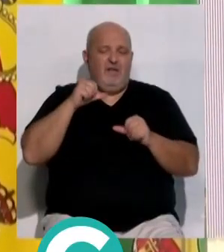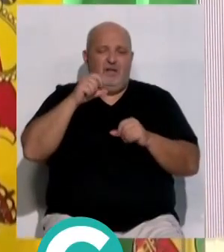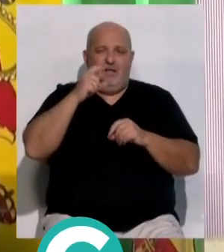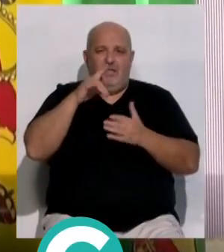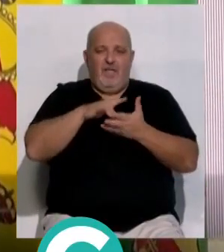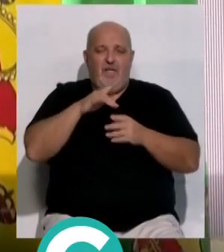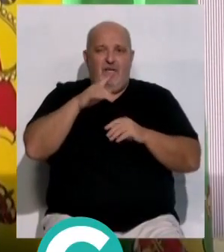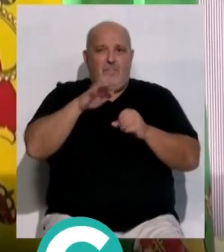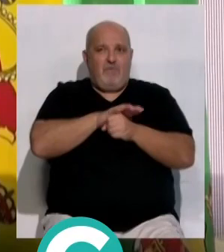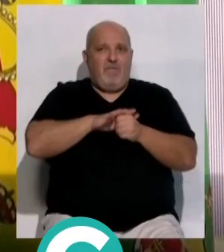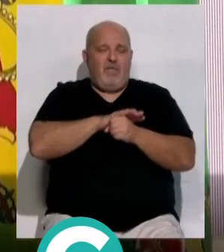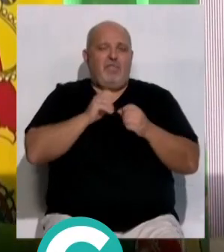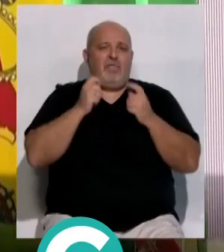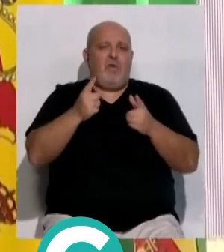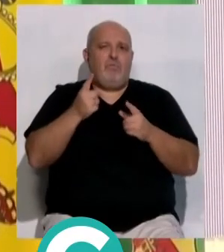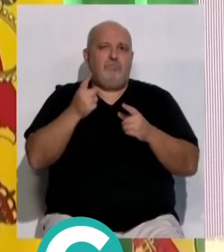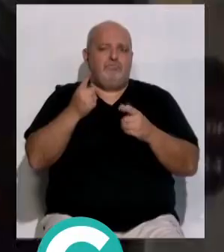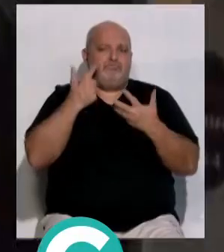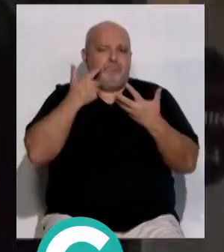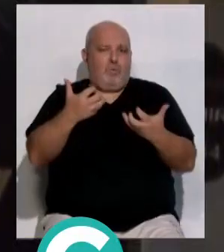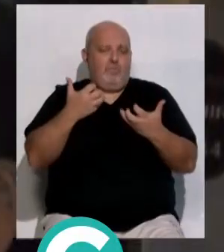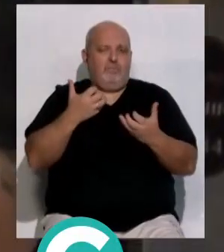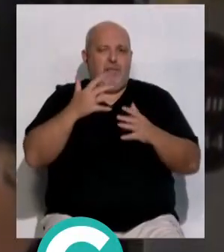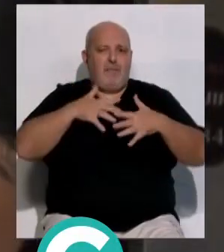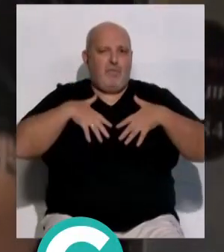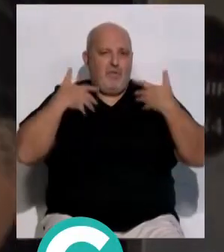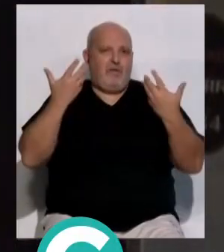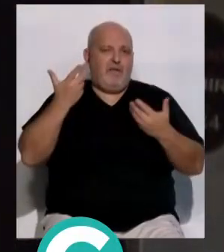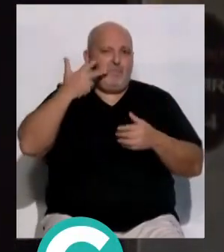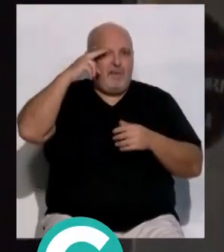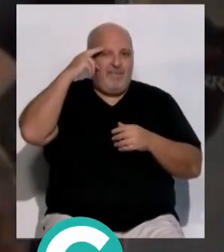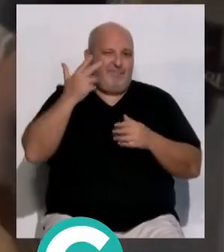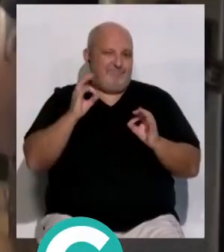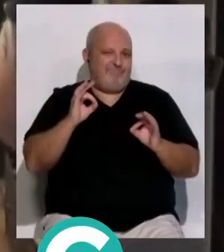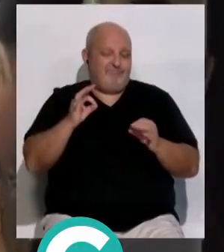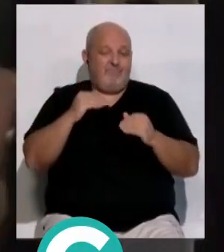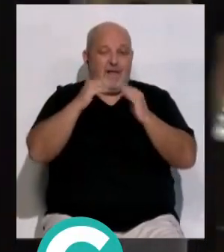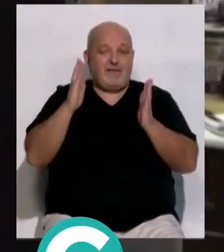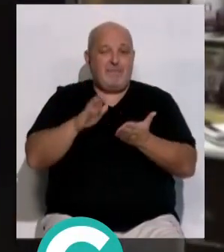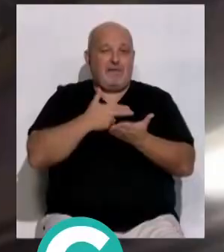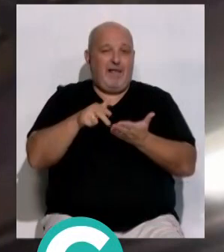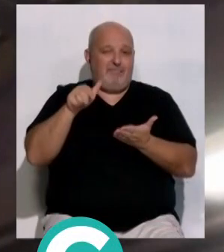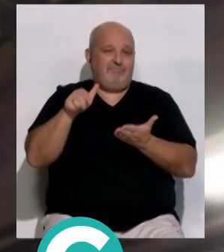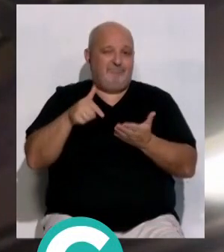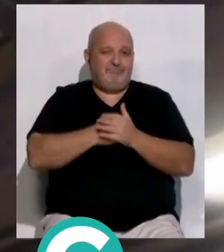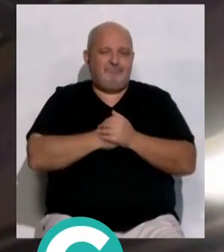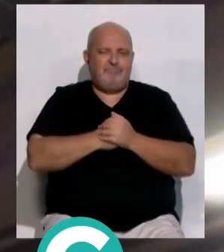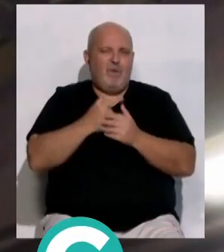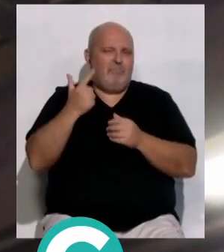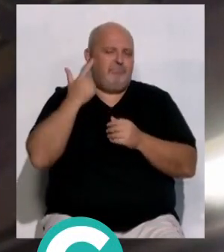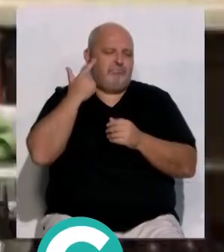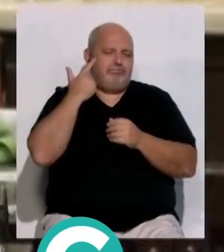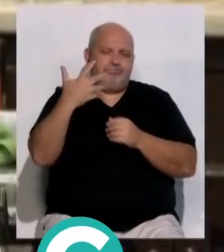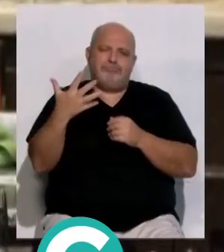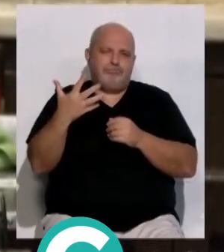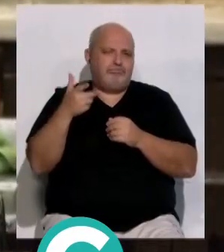la provincia de Cádiz brinda un crisol de emociones y de experiencias como la Taberna Casa Manteca un referente